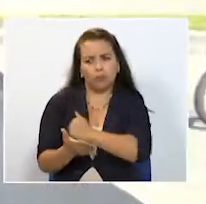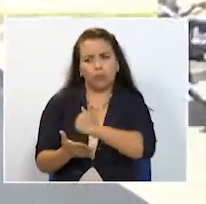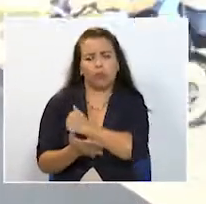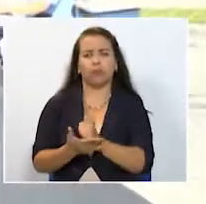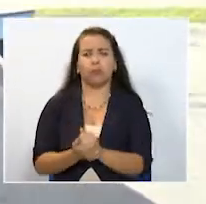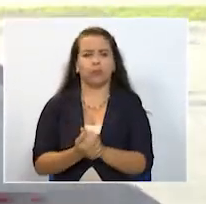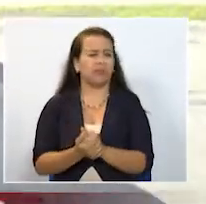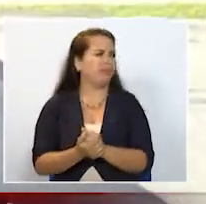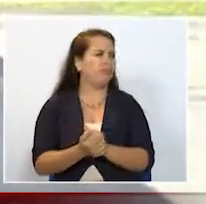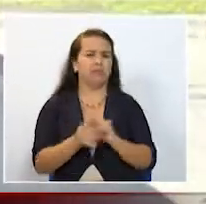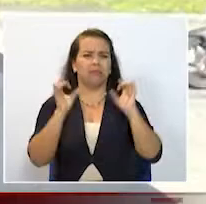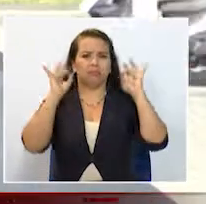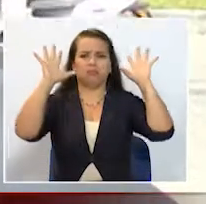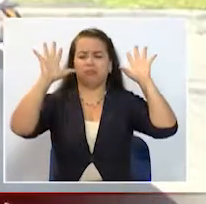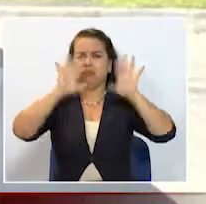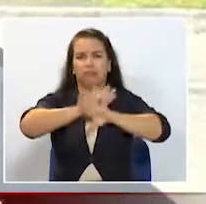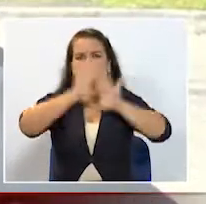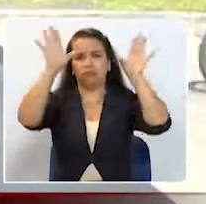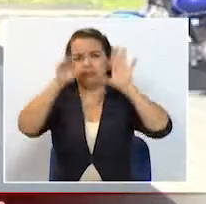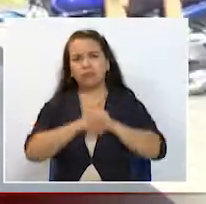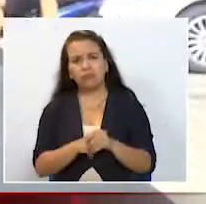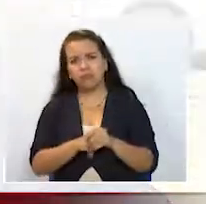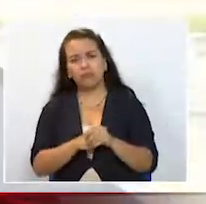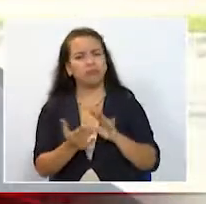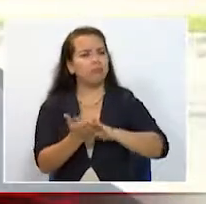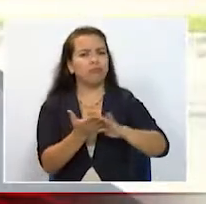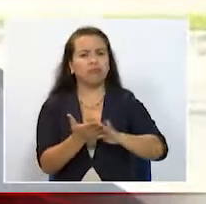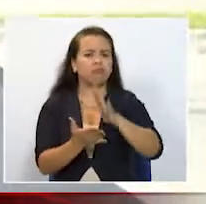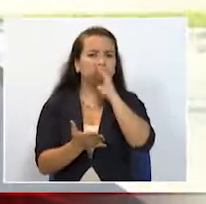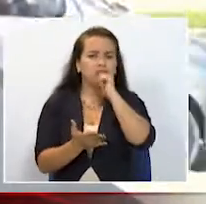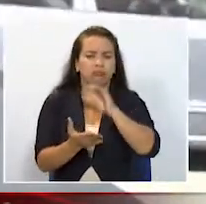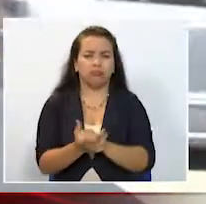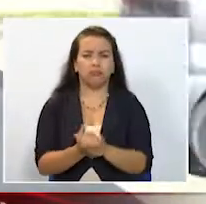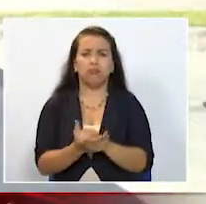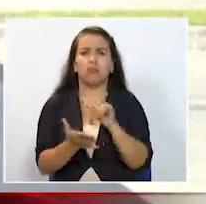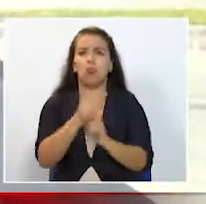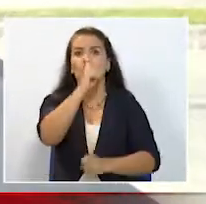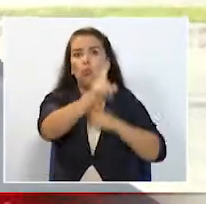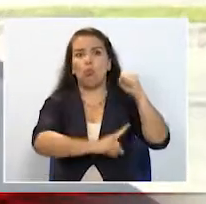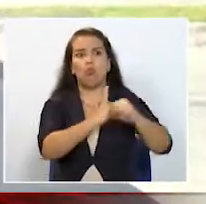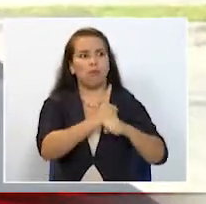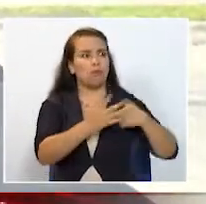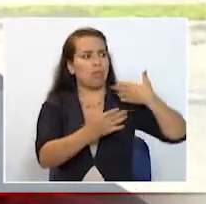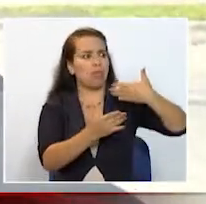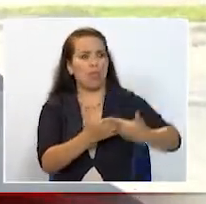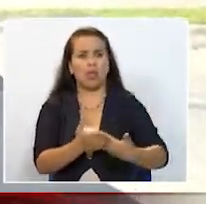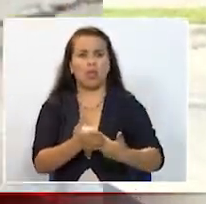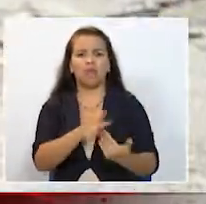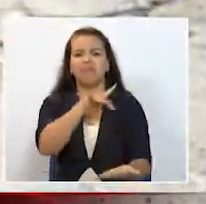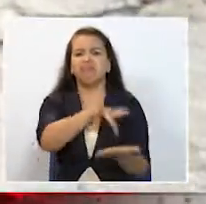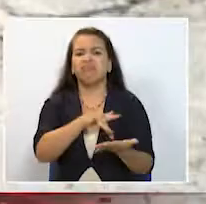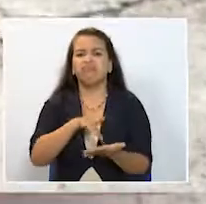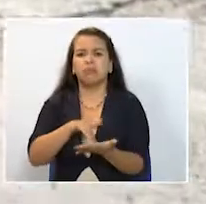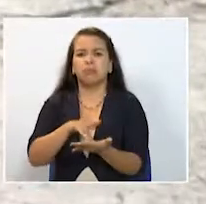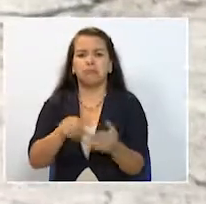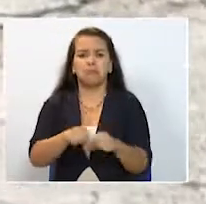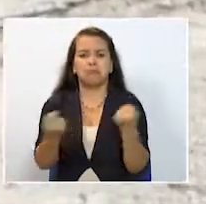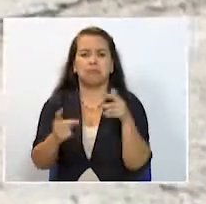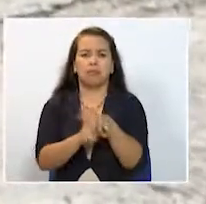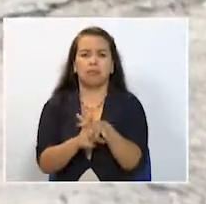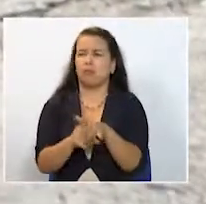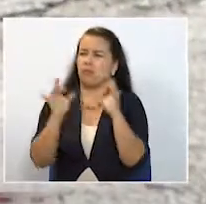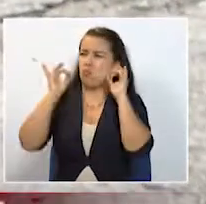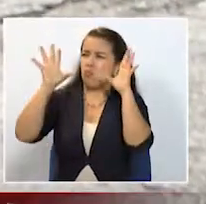pésima y abandonada que no le han hecho nada Esto ha sido un año que está así lo rompieron y lo dejaron así Que está muy horrible